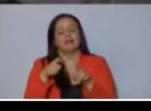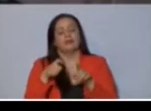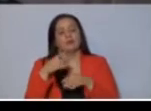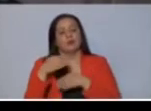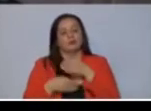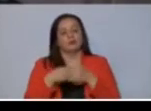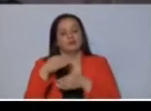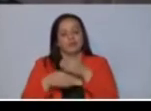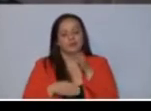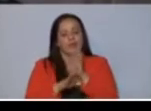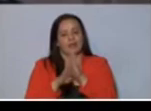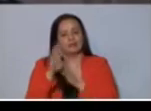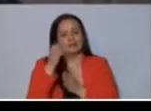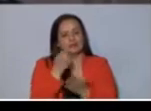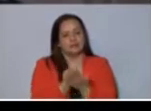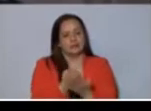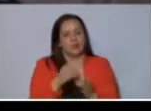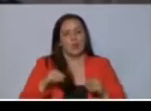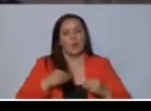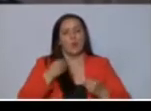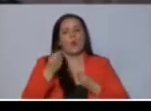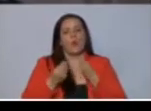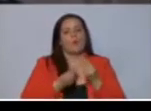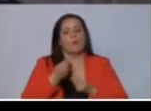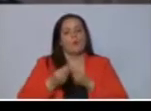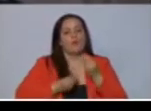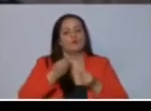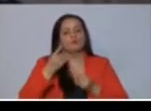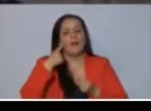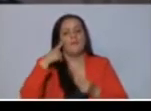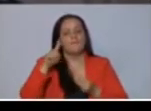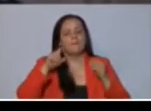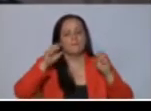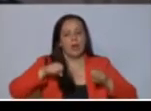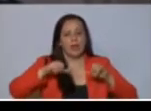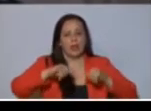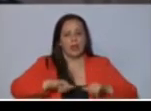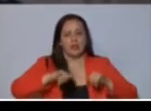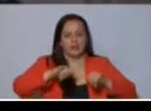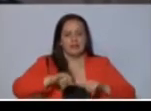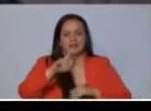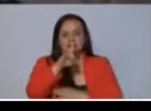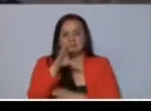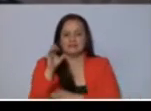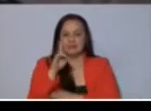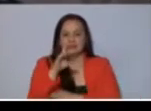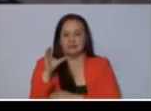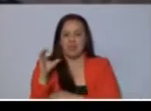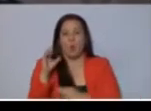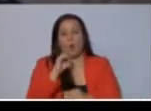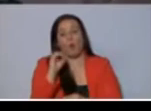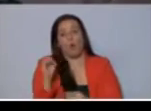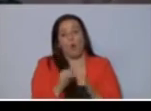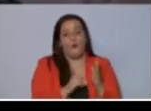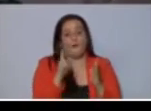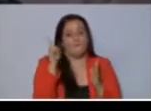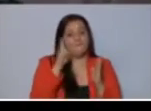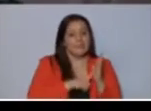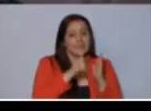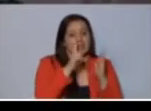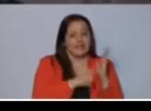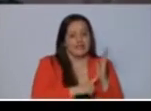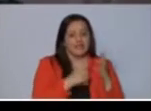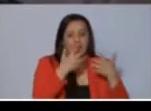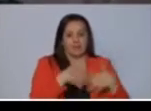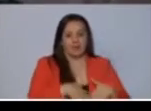de reactivación económica, de cómo vamos a hacer para sostener a cientos, si no miles de empresas